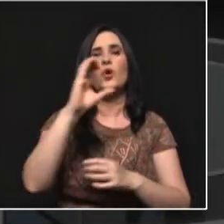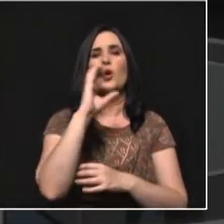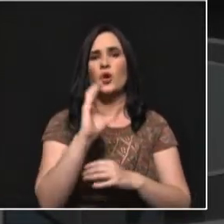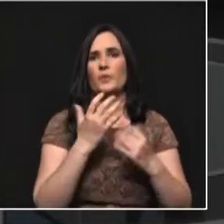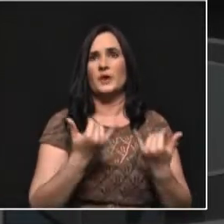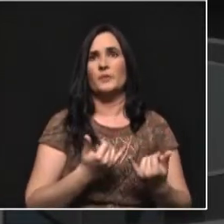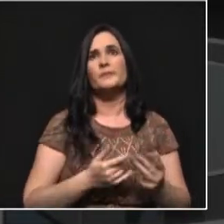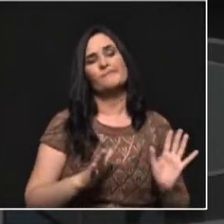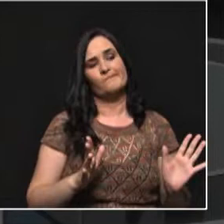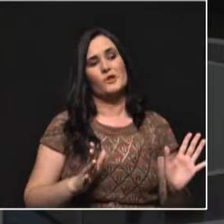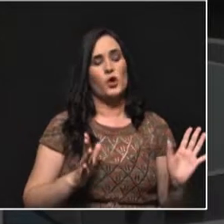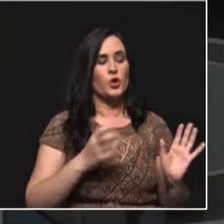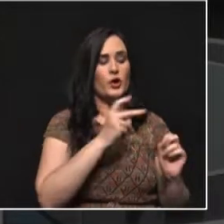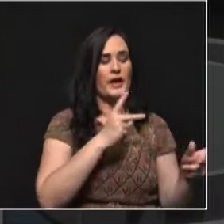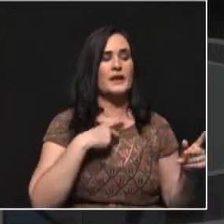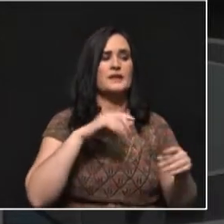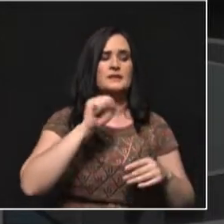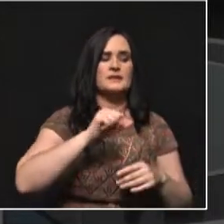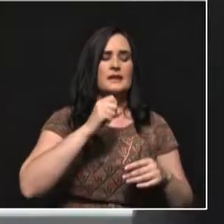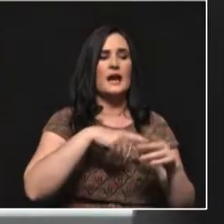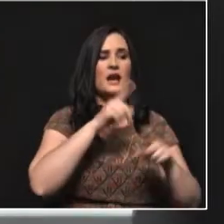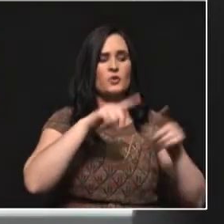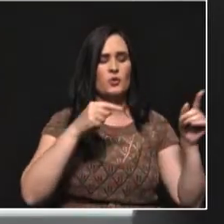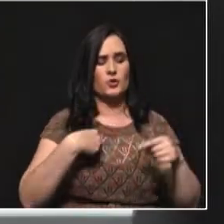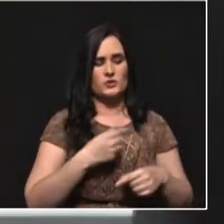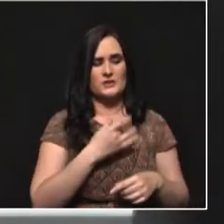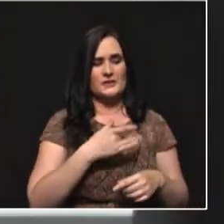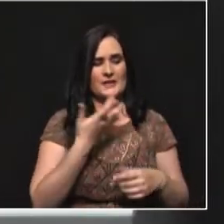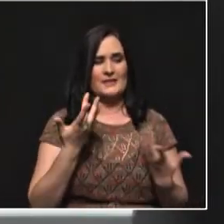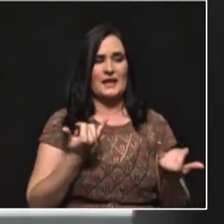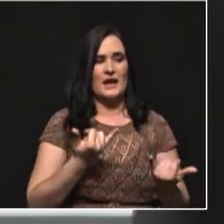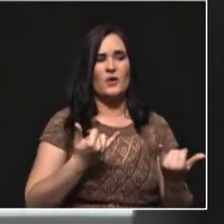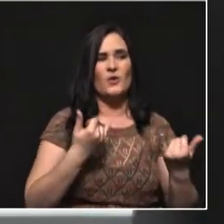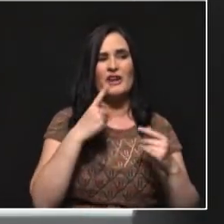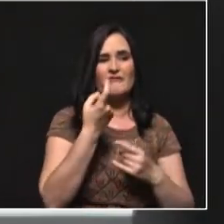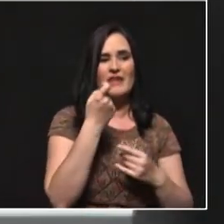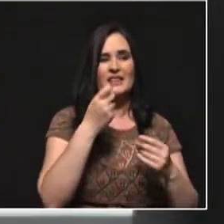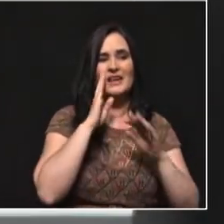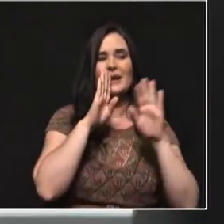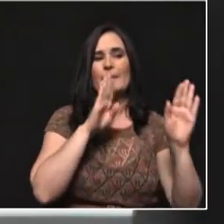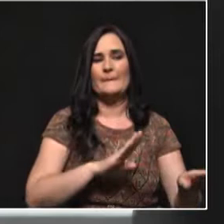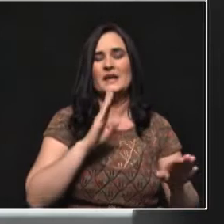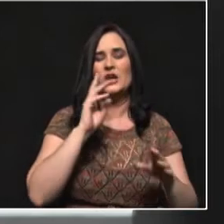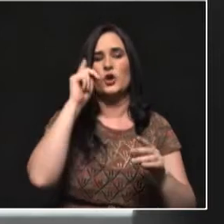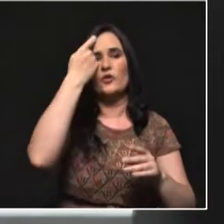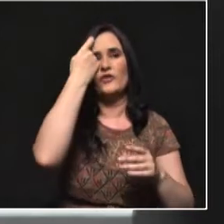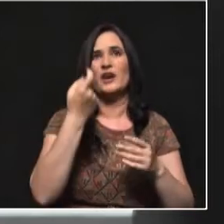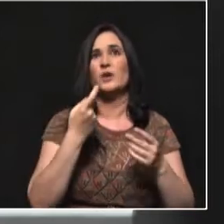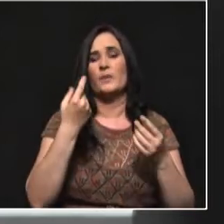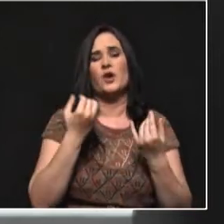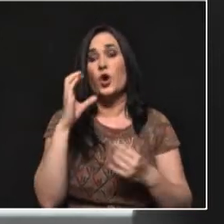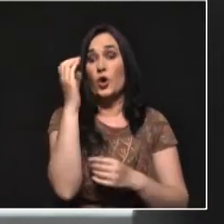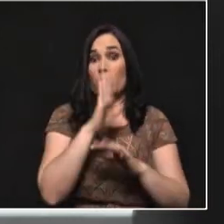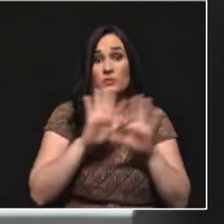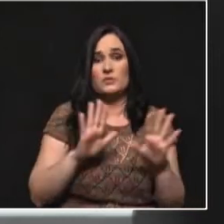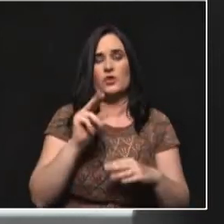empieza a defraudada, no en Colombia, en el mundo en general, sienten que los gobiernos no responden a lo que necesitan, pero es que la mitad de la gente